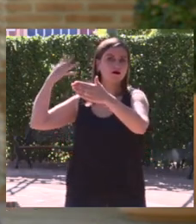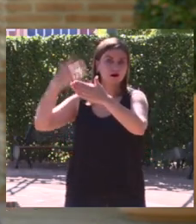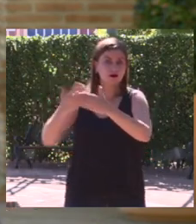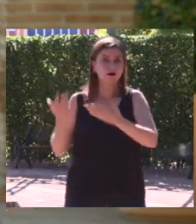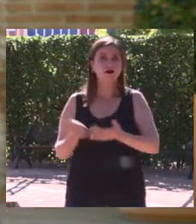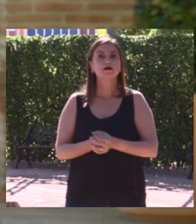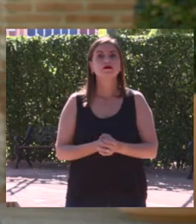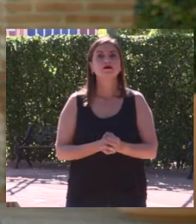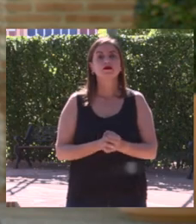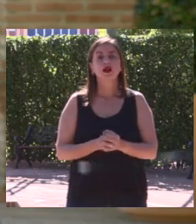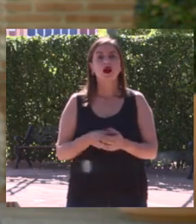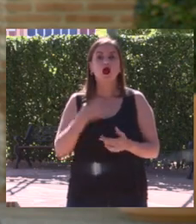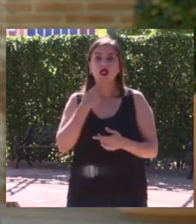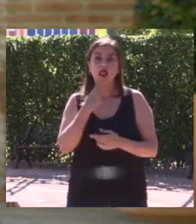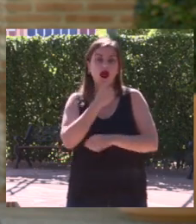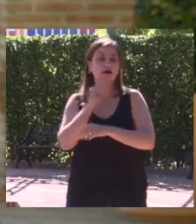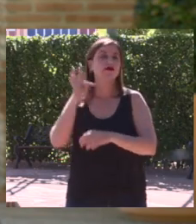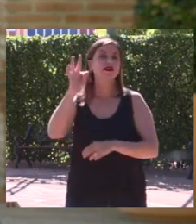cuento que Teresa